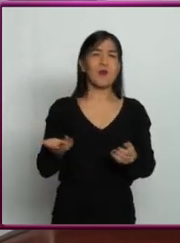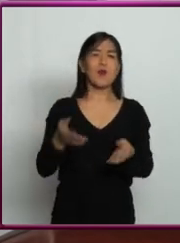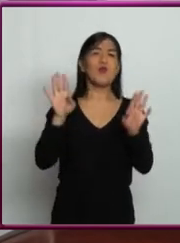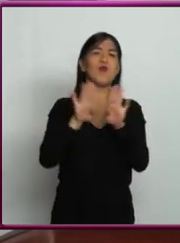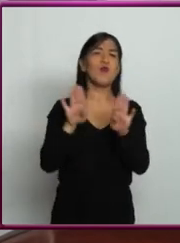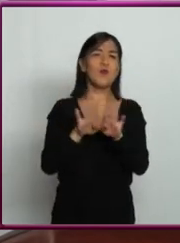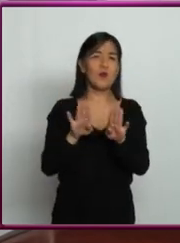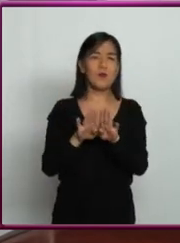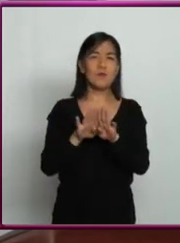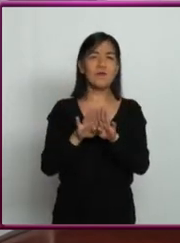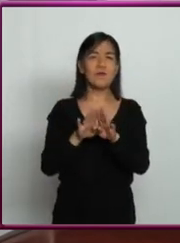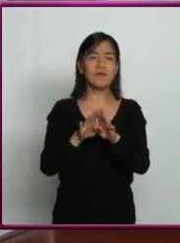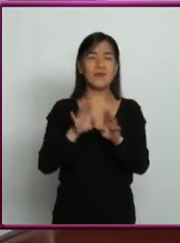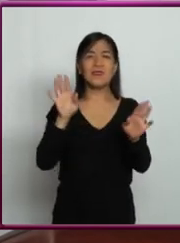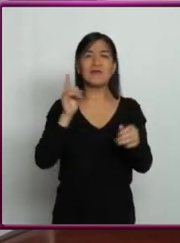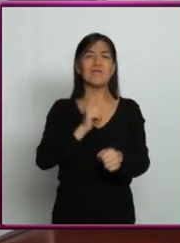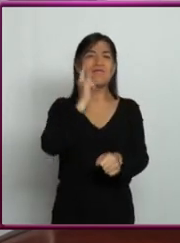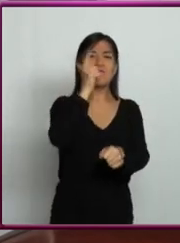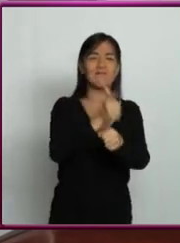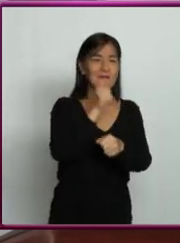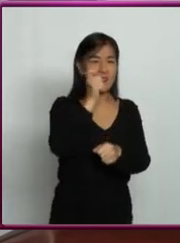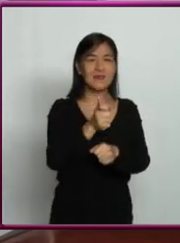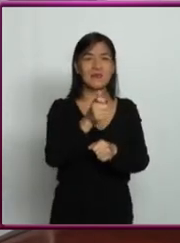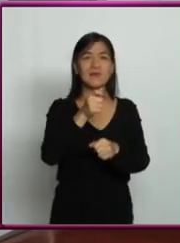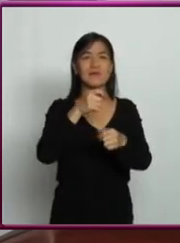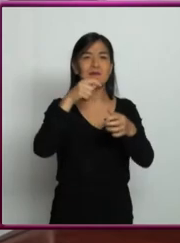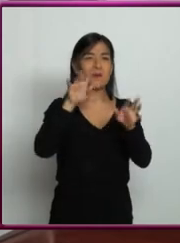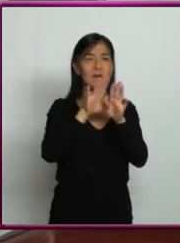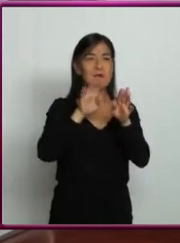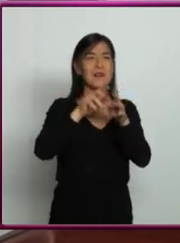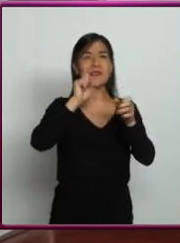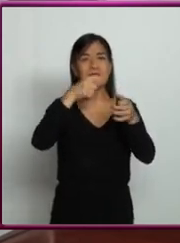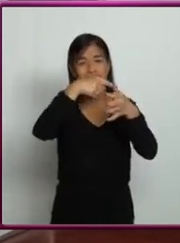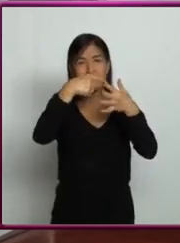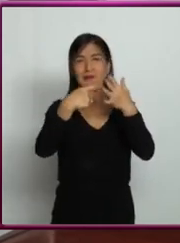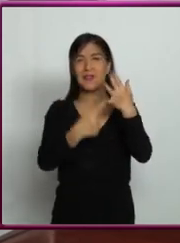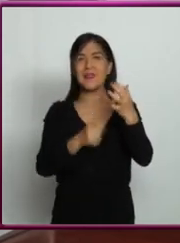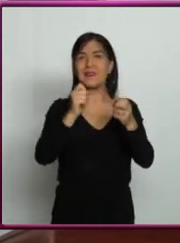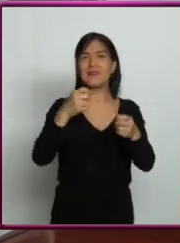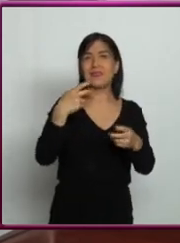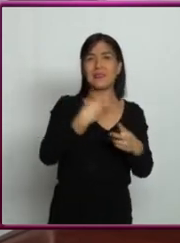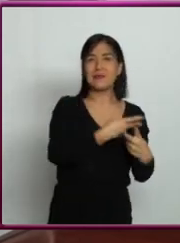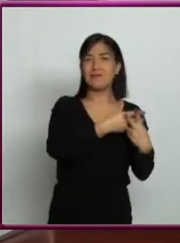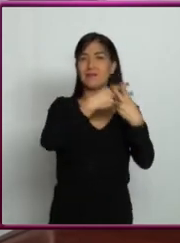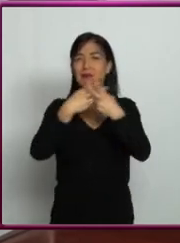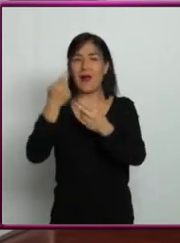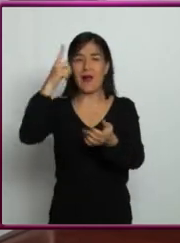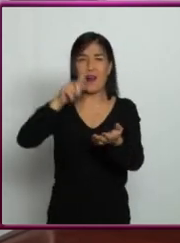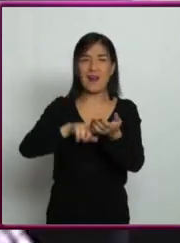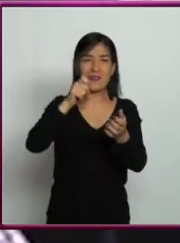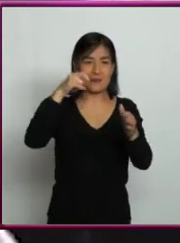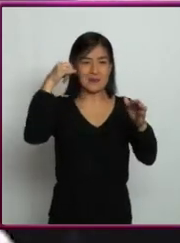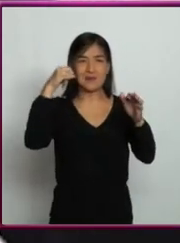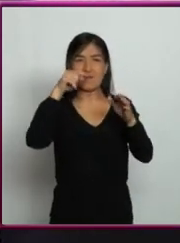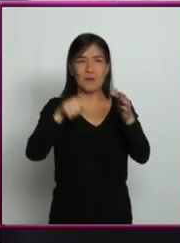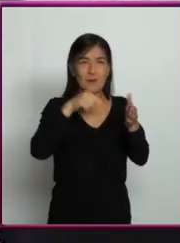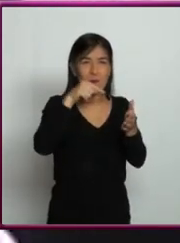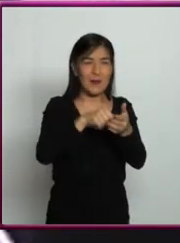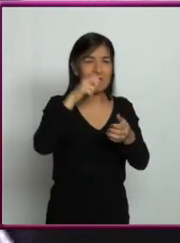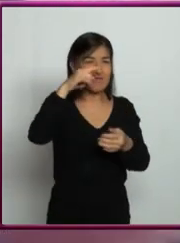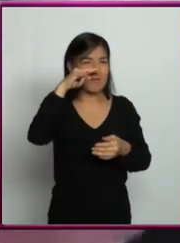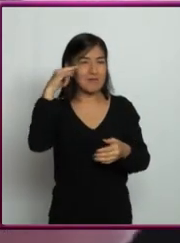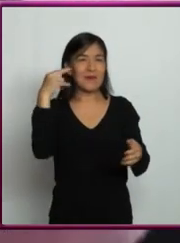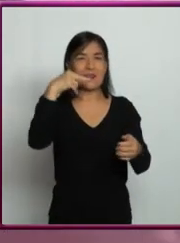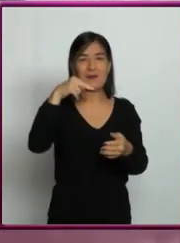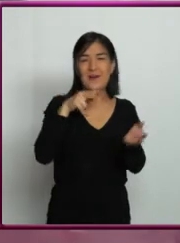¿cómo se pudo determinar que ciertas estrellas orbitaban alrededor de estos agujeros negros? Es que son estrellas que